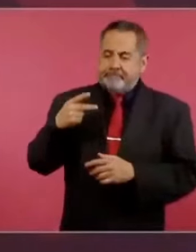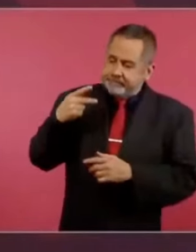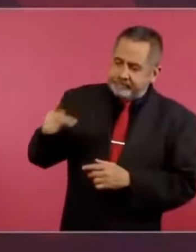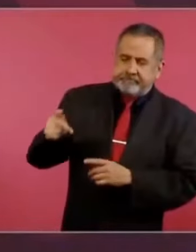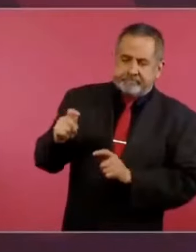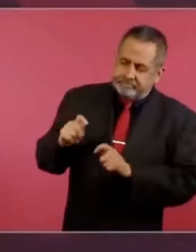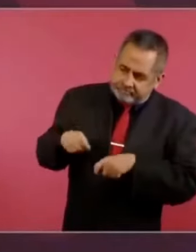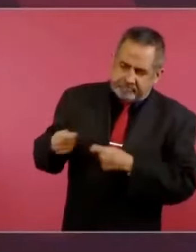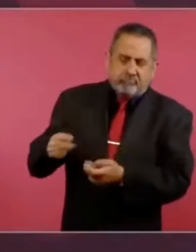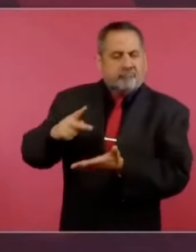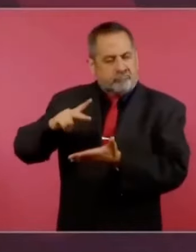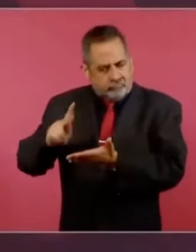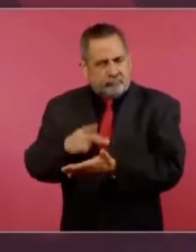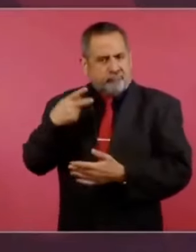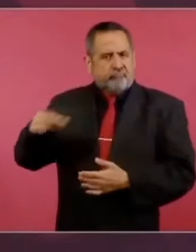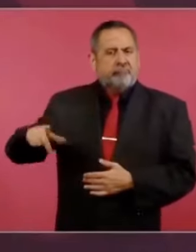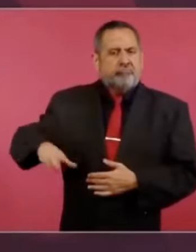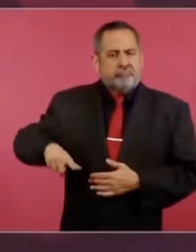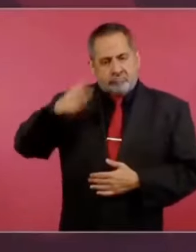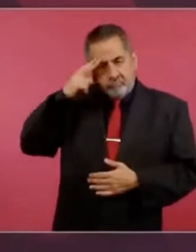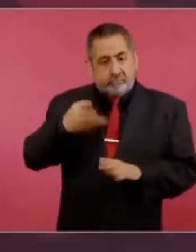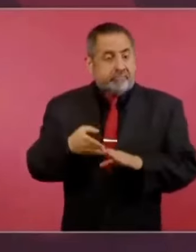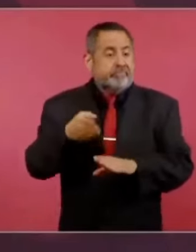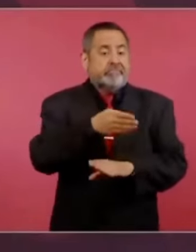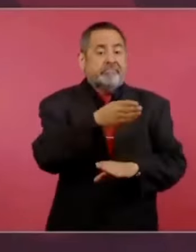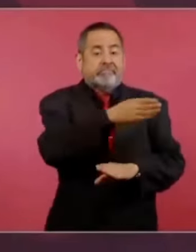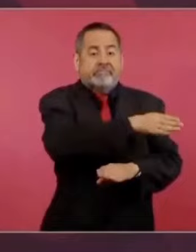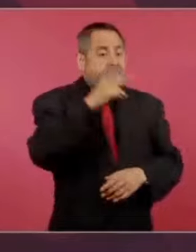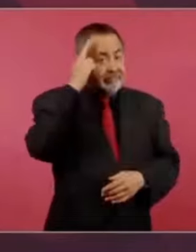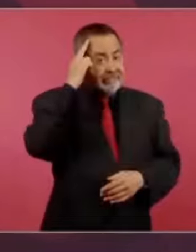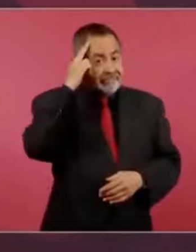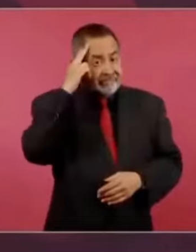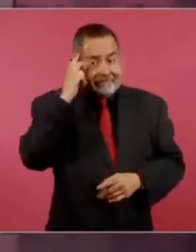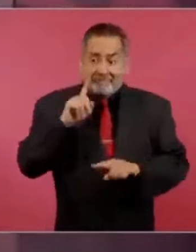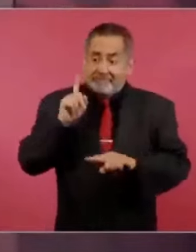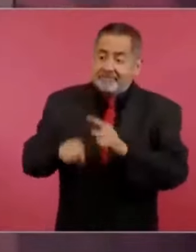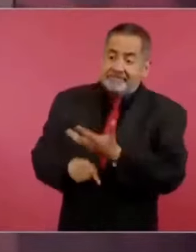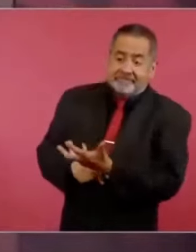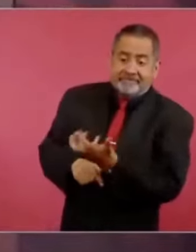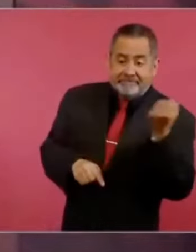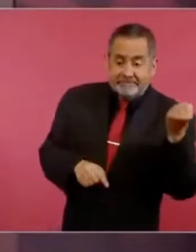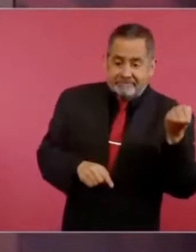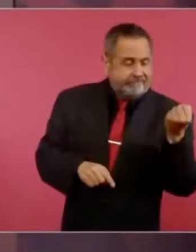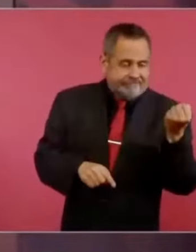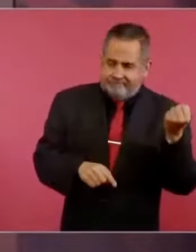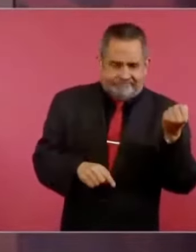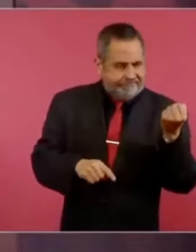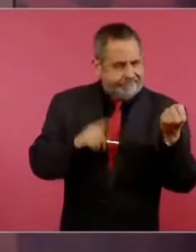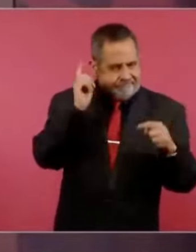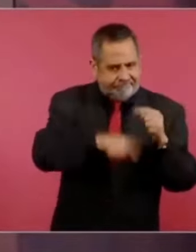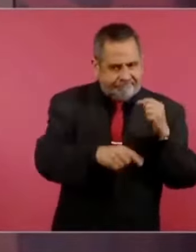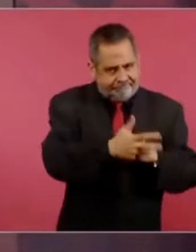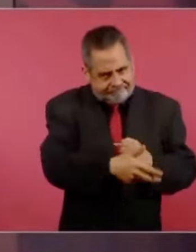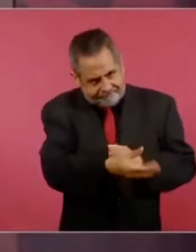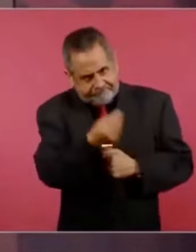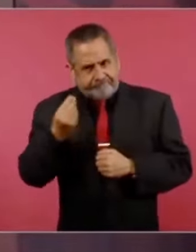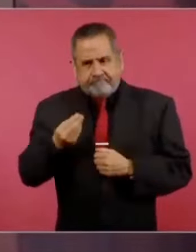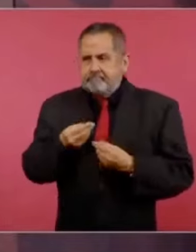recursos que desde el porfiriato se encontraban en manos de extranjeros.